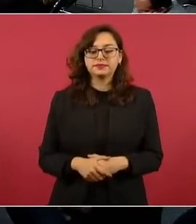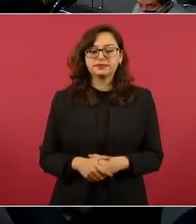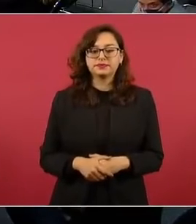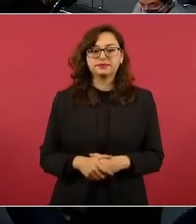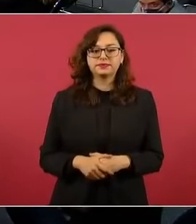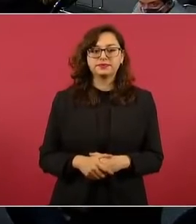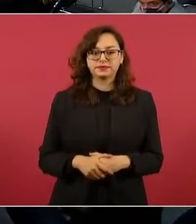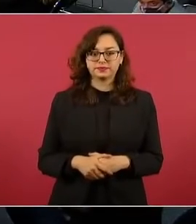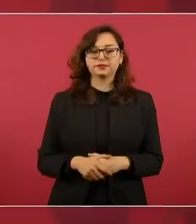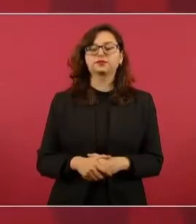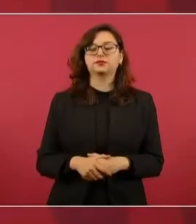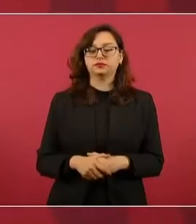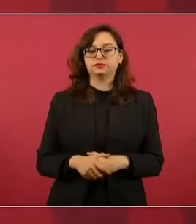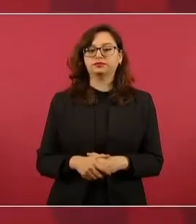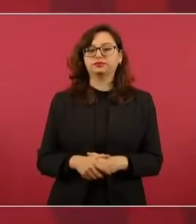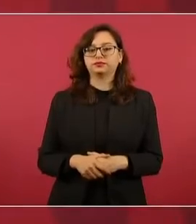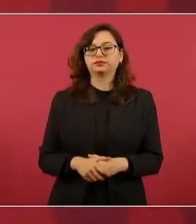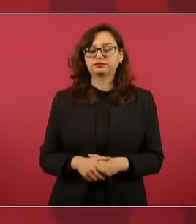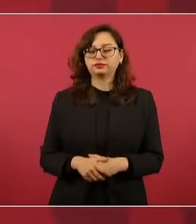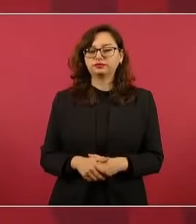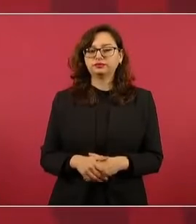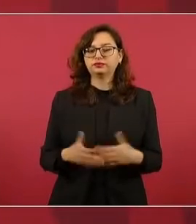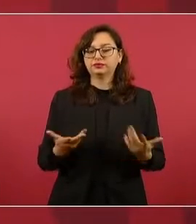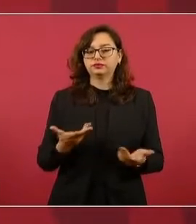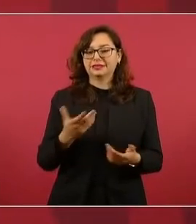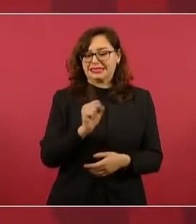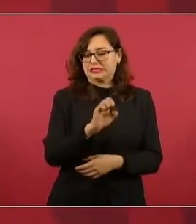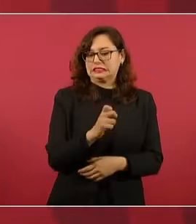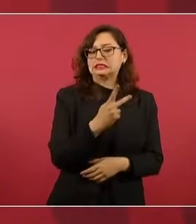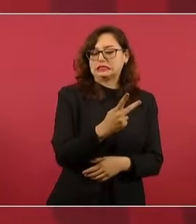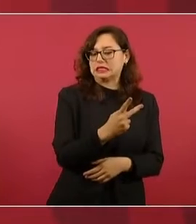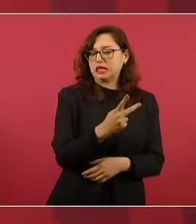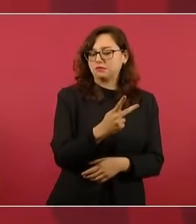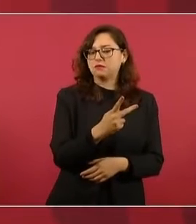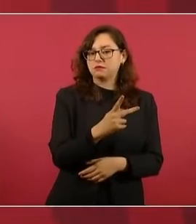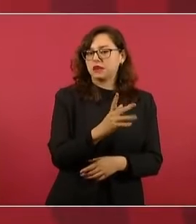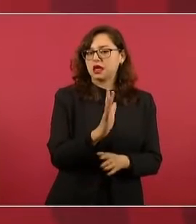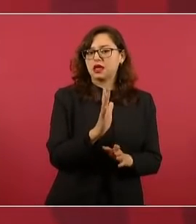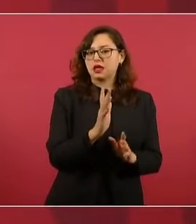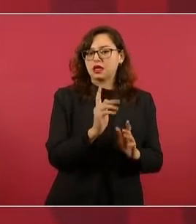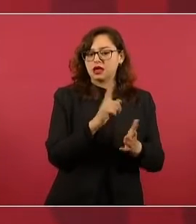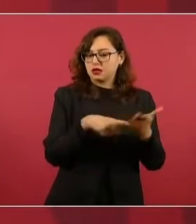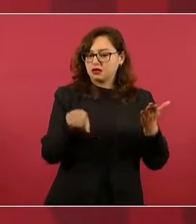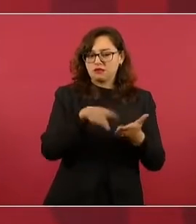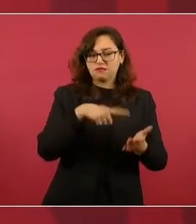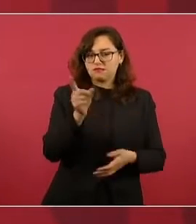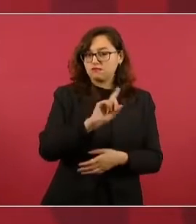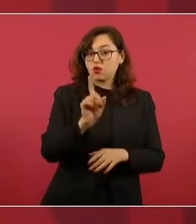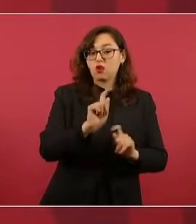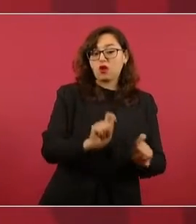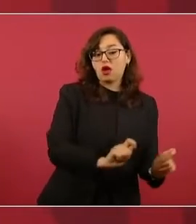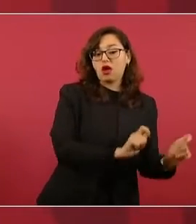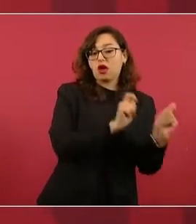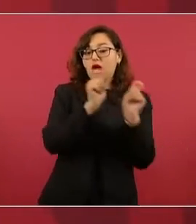tiene la Secretaría de Cultura ahora con Jesús